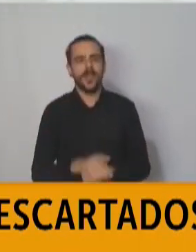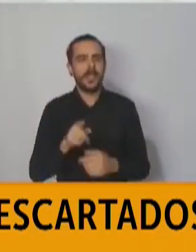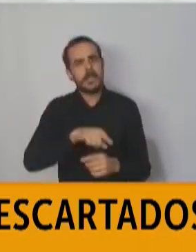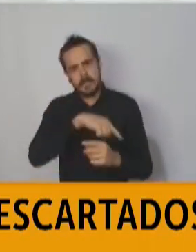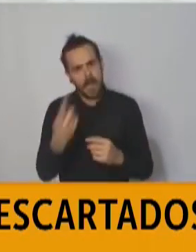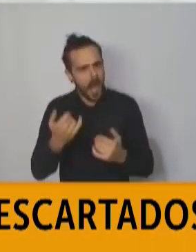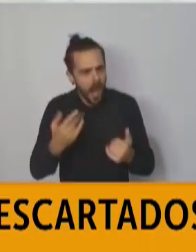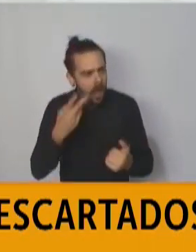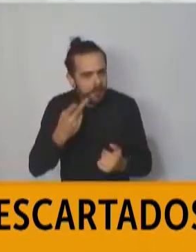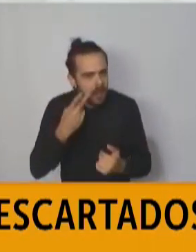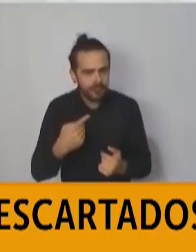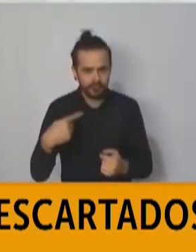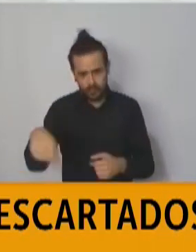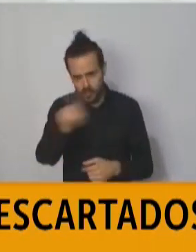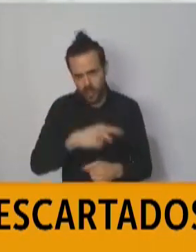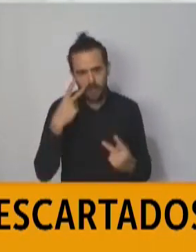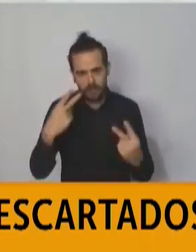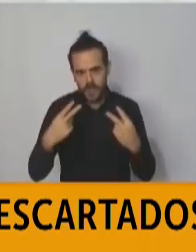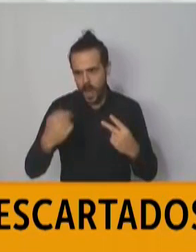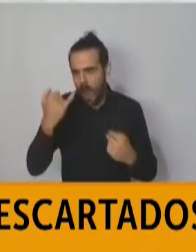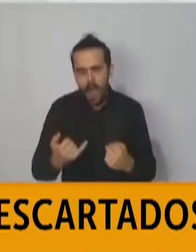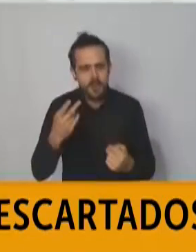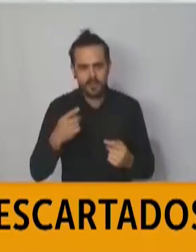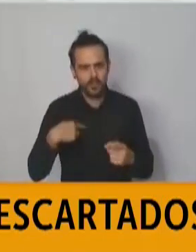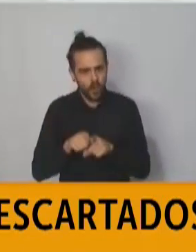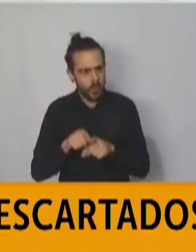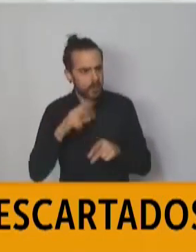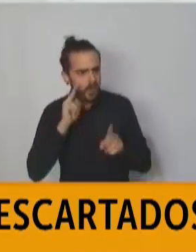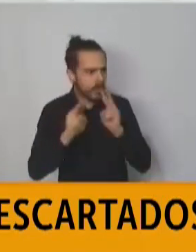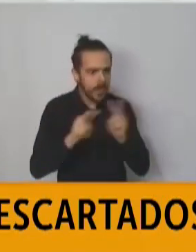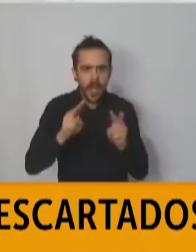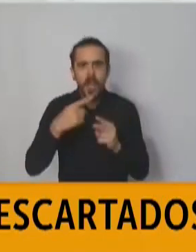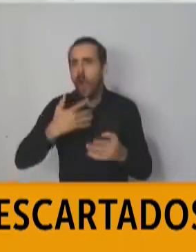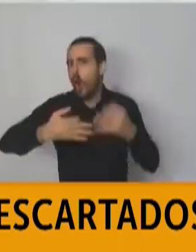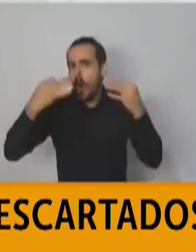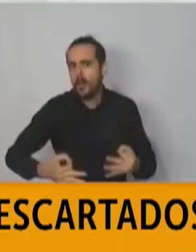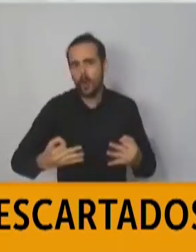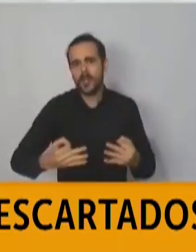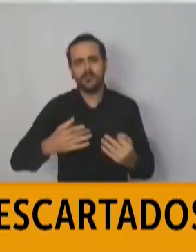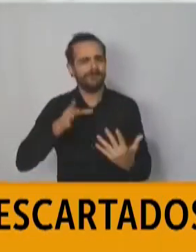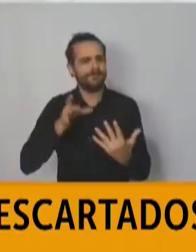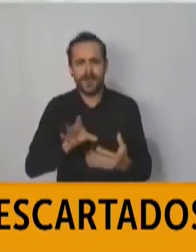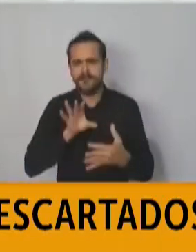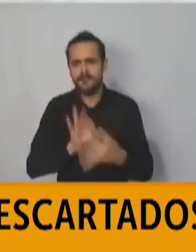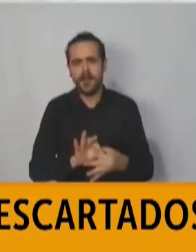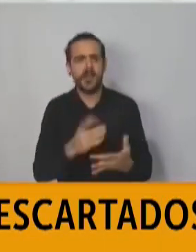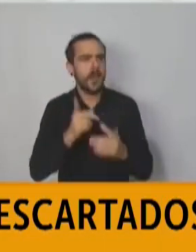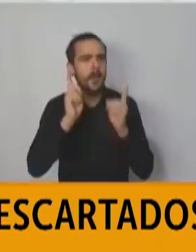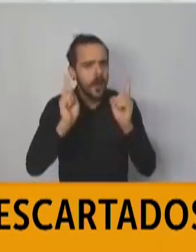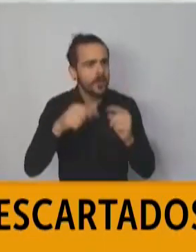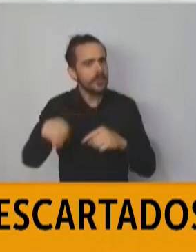una responsabilidad enorme de cada uno de nuestros docentes en la provincia. Uno nos llegan permanentemente fotos, imágenes,